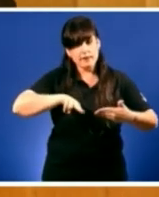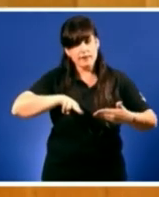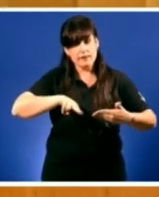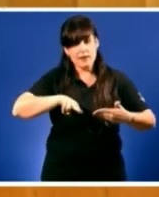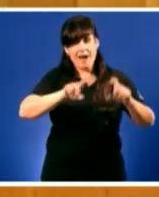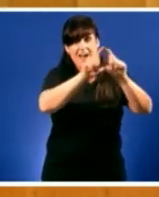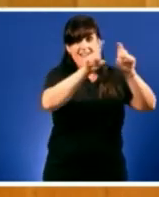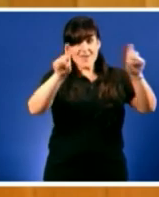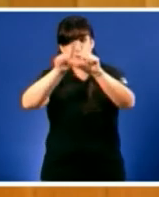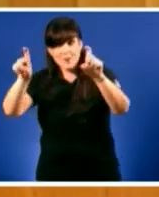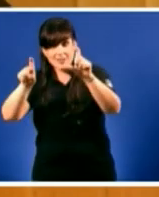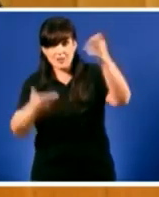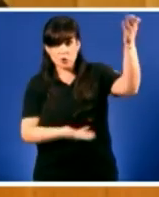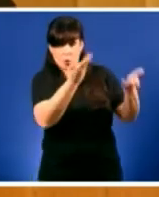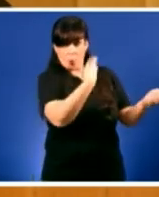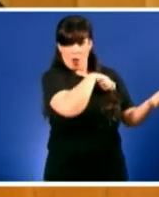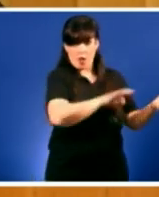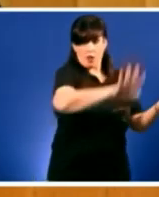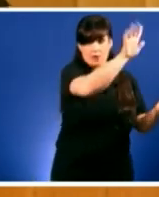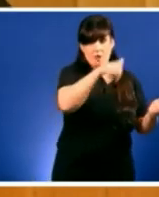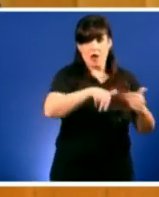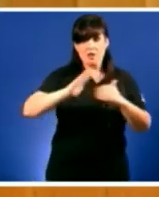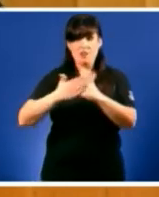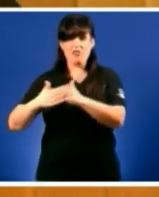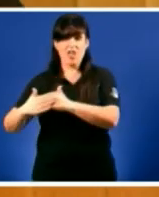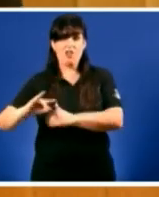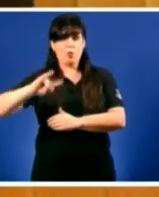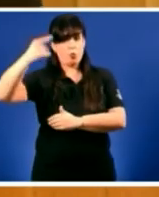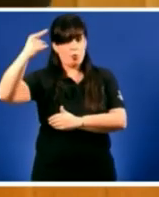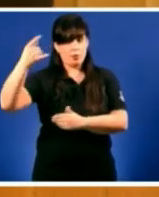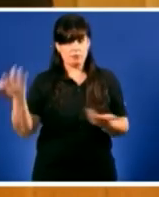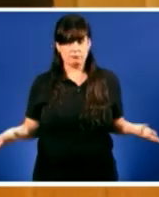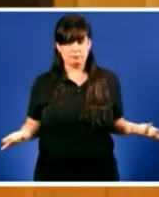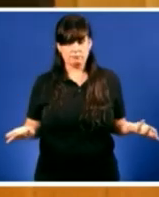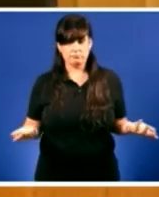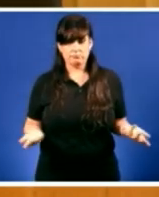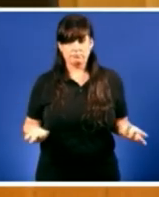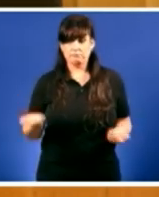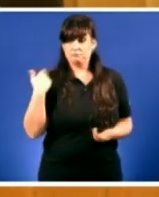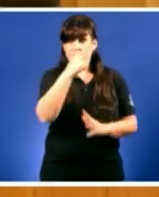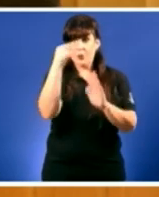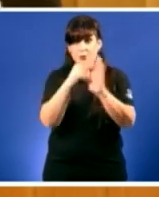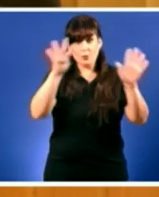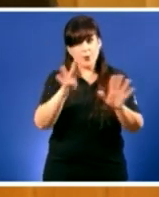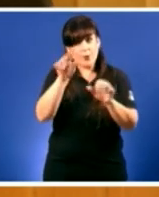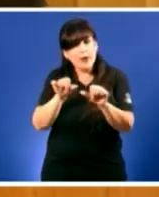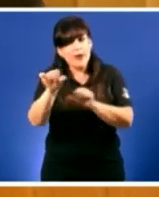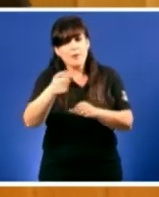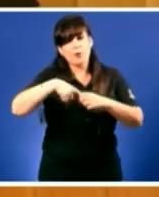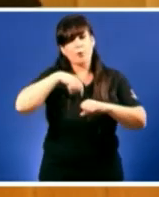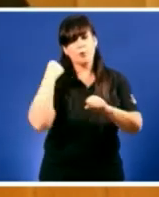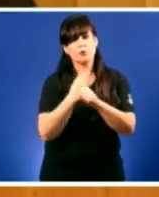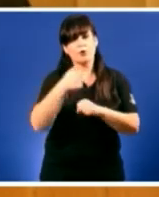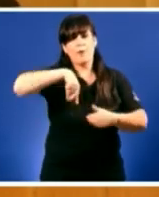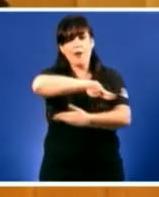empresas que en España. Que dende 2009 se destruíse en Galiza de media o dobre de emprego que